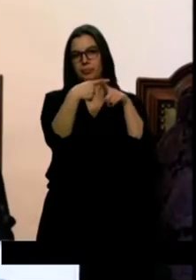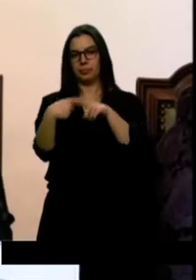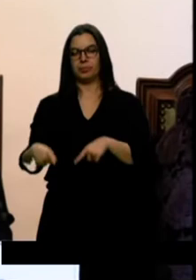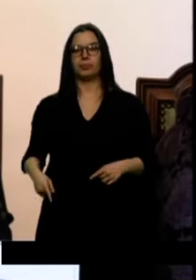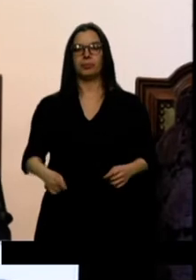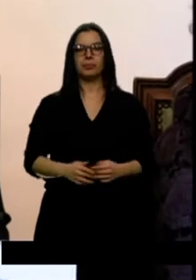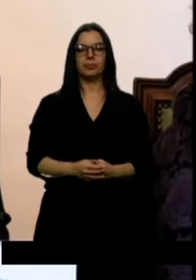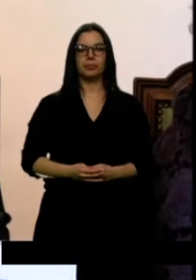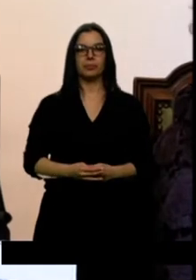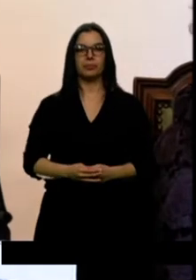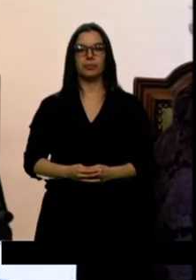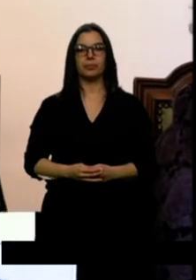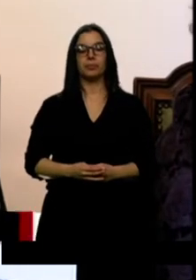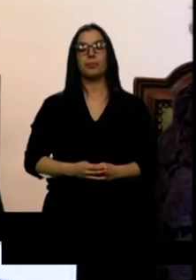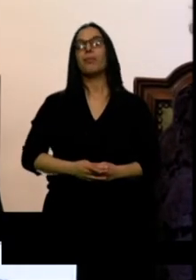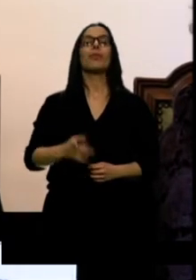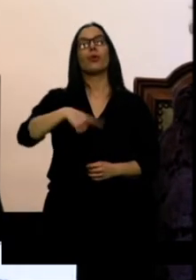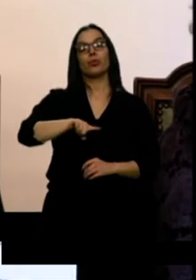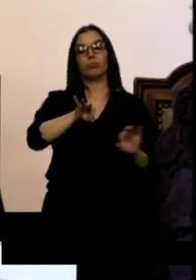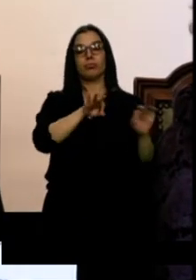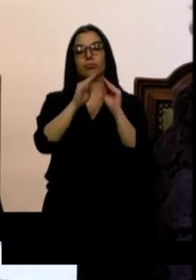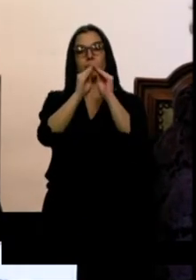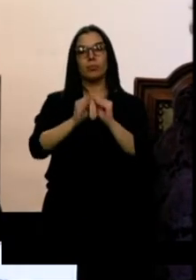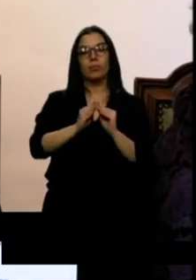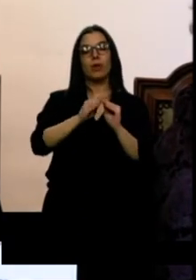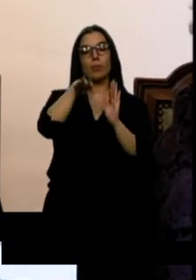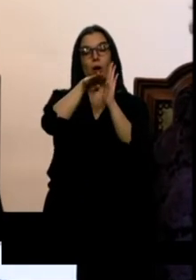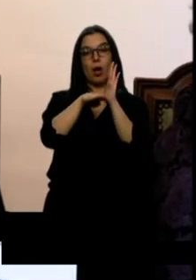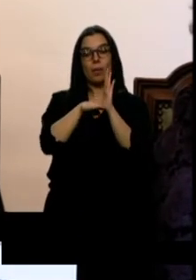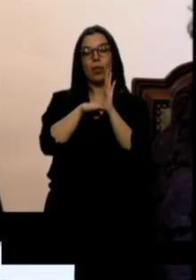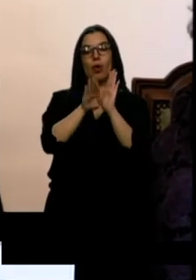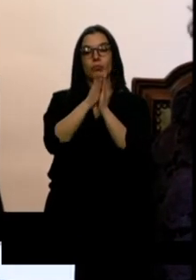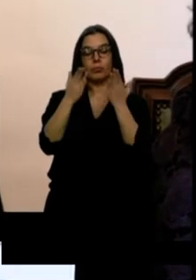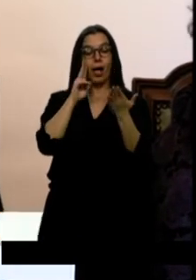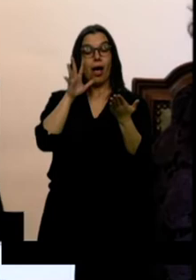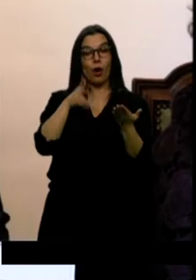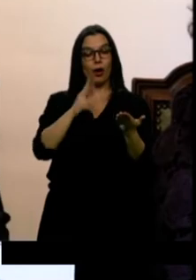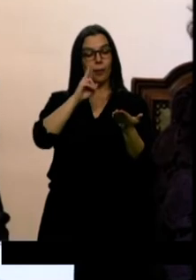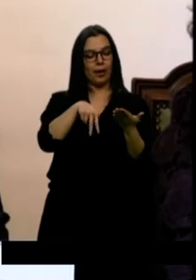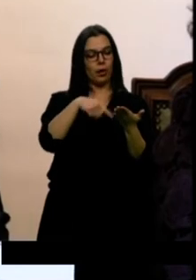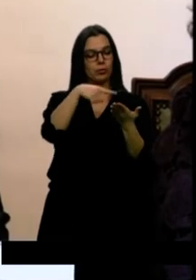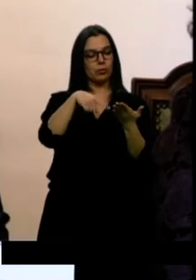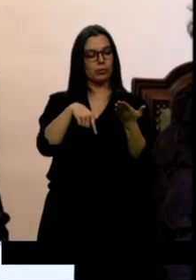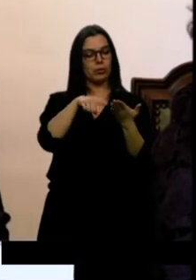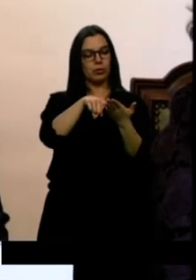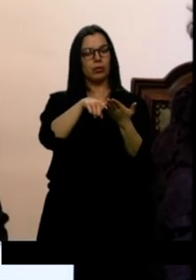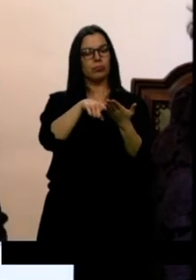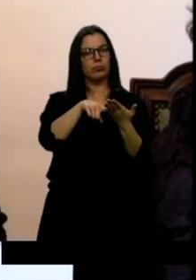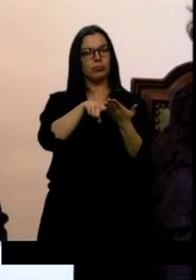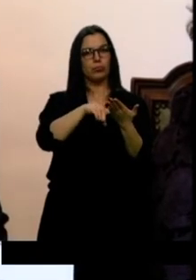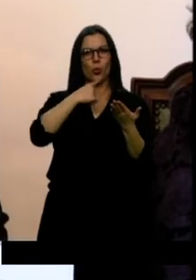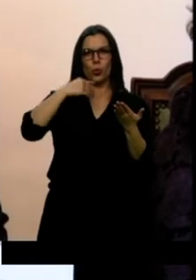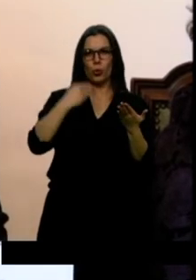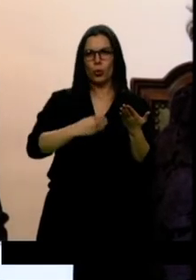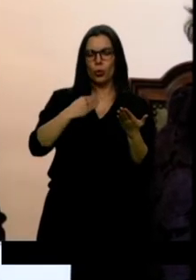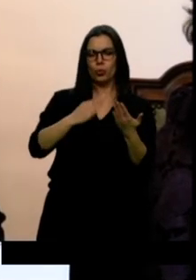Cuando hacemos esta programación, y la veo, creo que es una programación que está llena de brillantes interpretaciones, de propuestas dramáticas